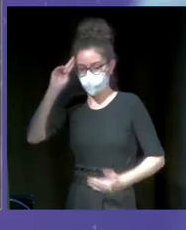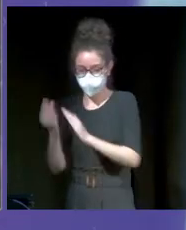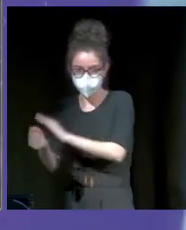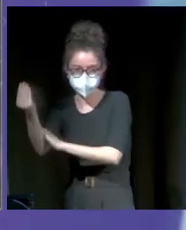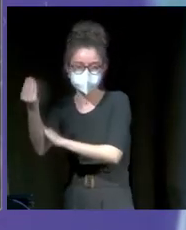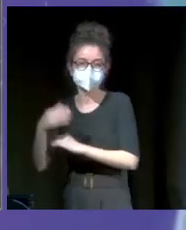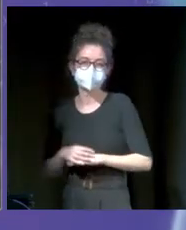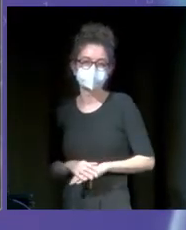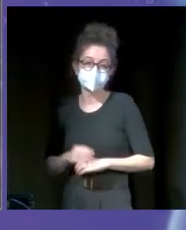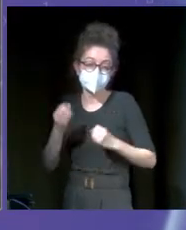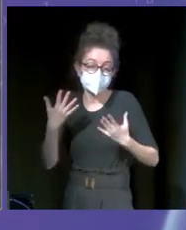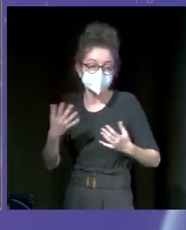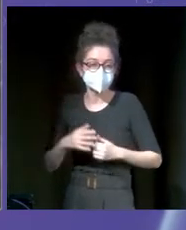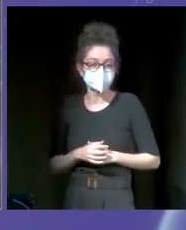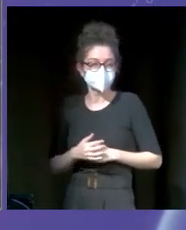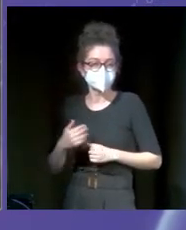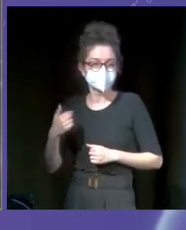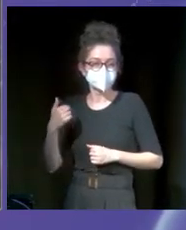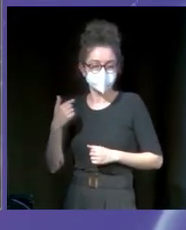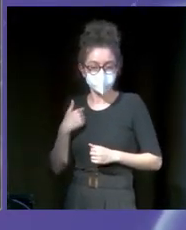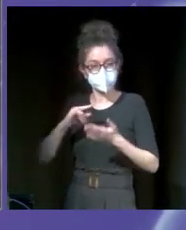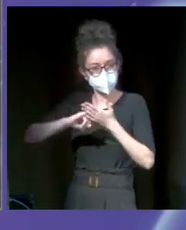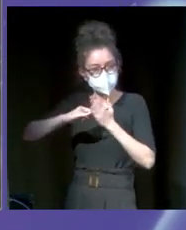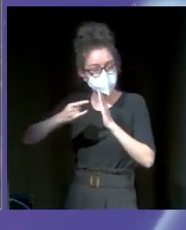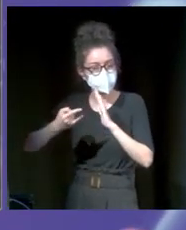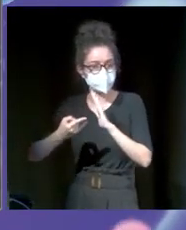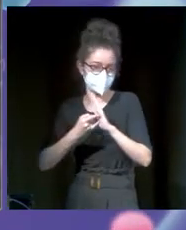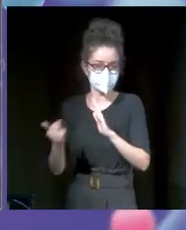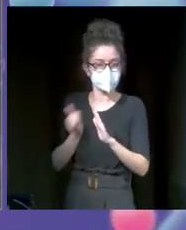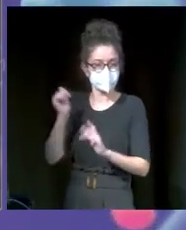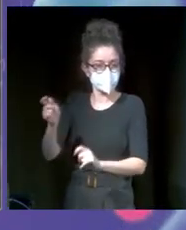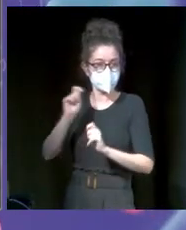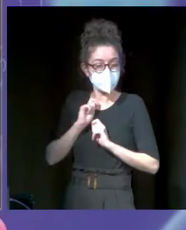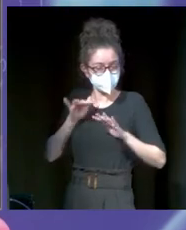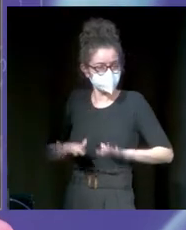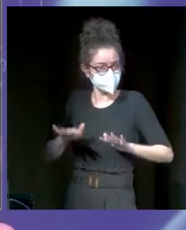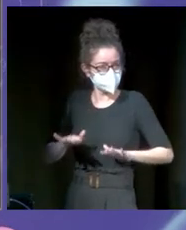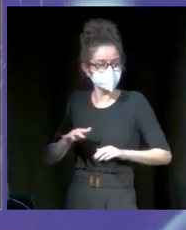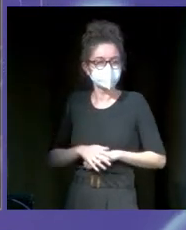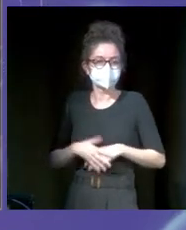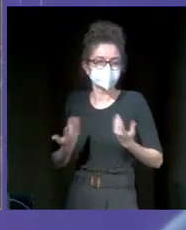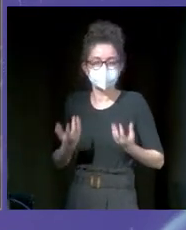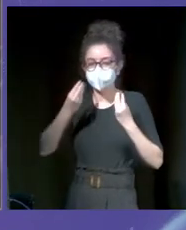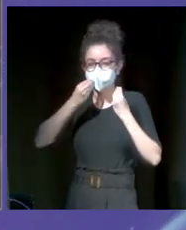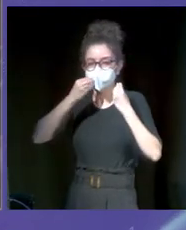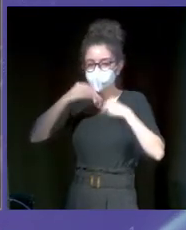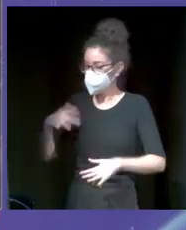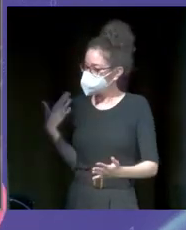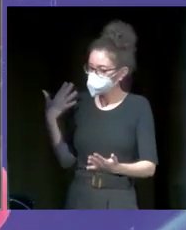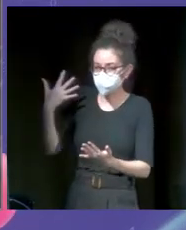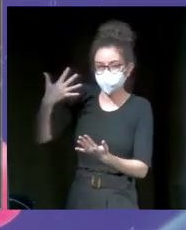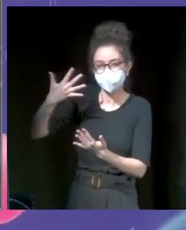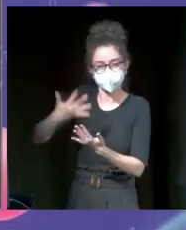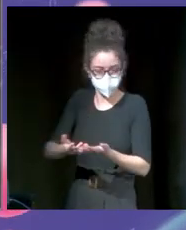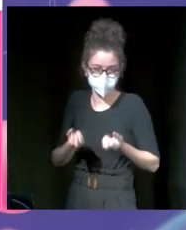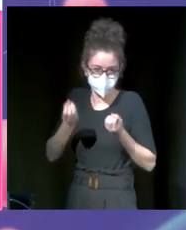Pero me dieron la oportunidad de embarcarme en este proyecto tan interesante y aquí estoy para contaros un poco cómo ha sido toda nuestra andadura a lo largo